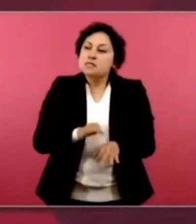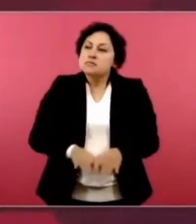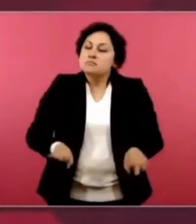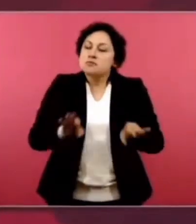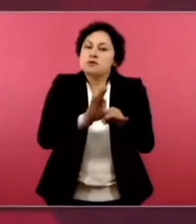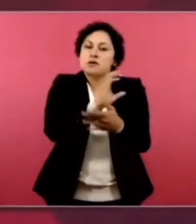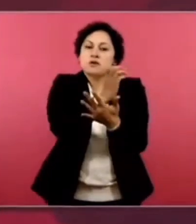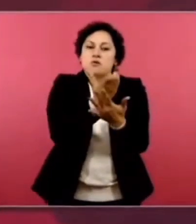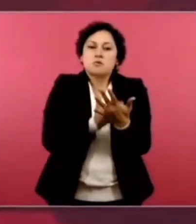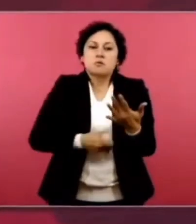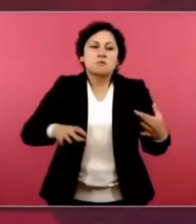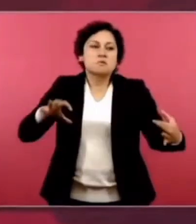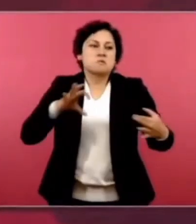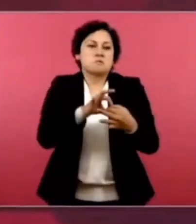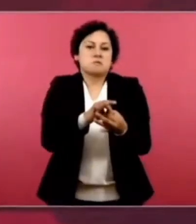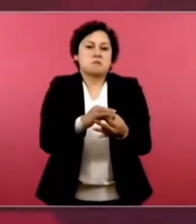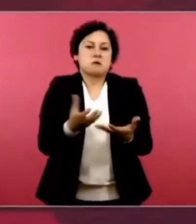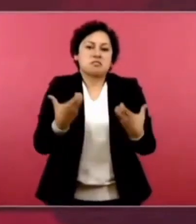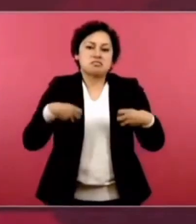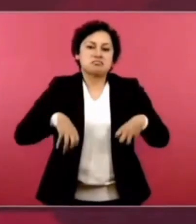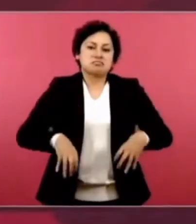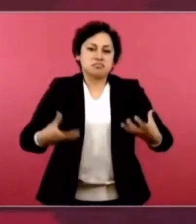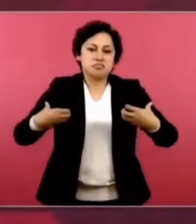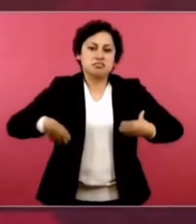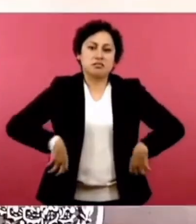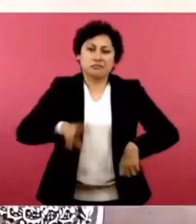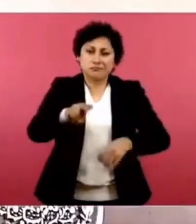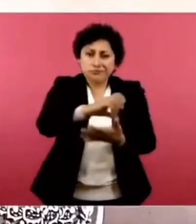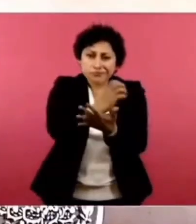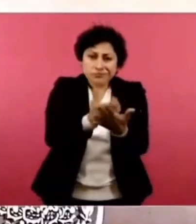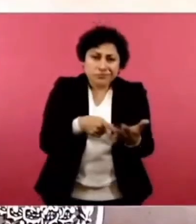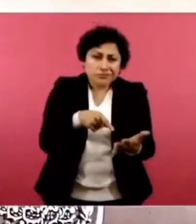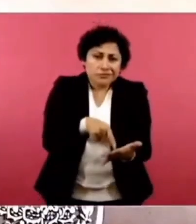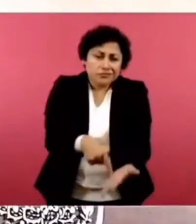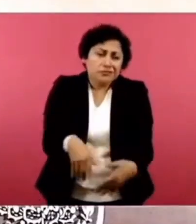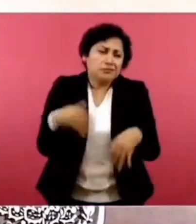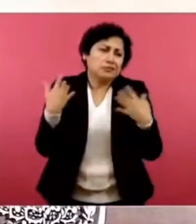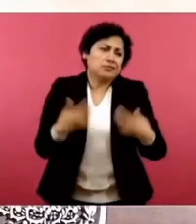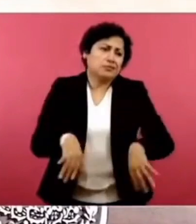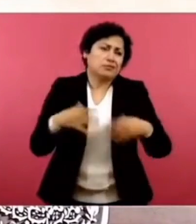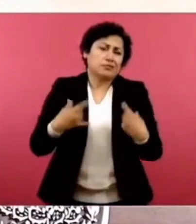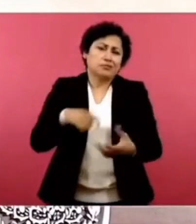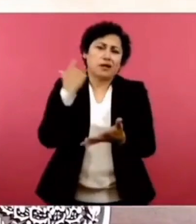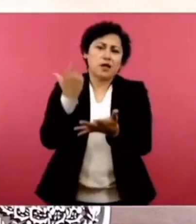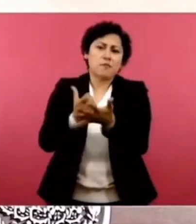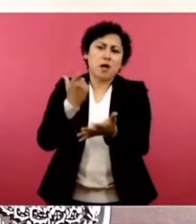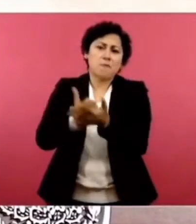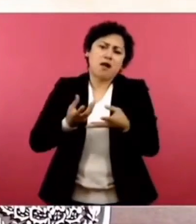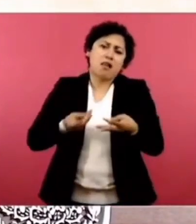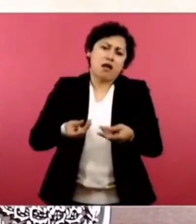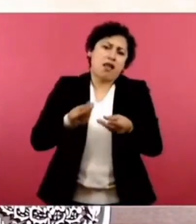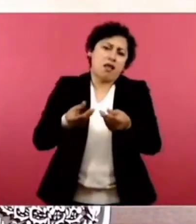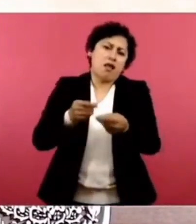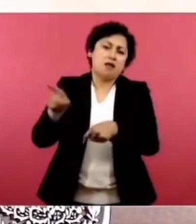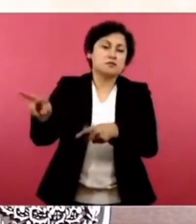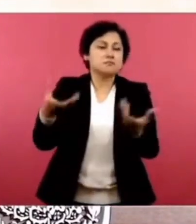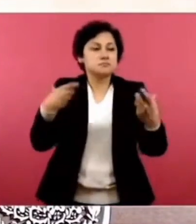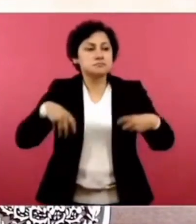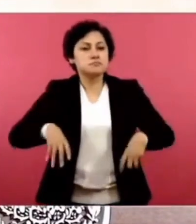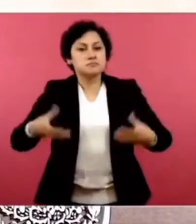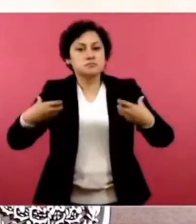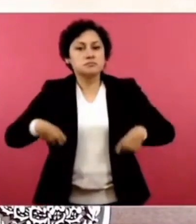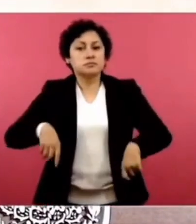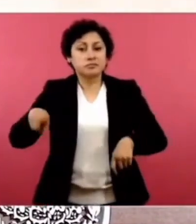jugosísimos. Aunque no se extrajera